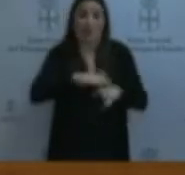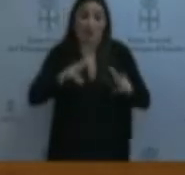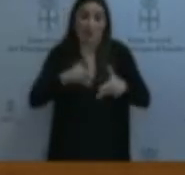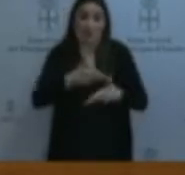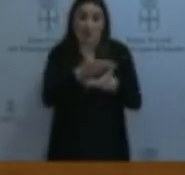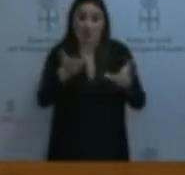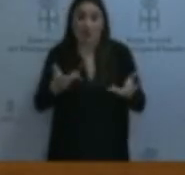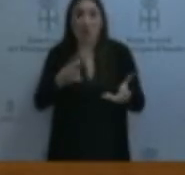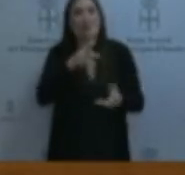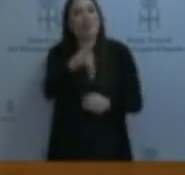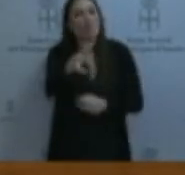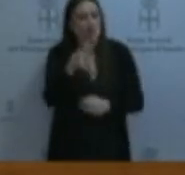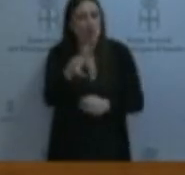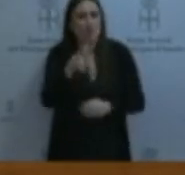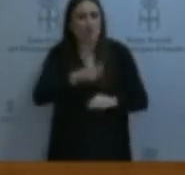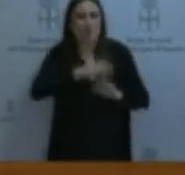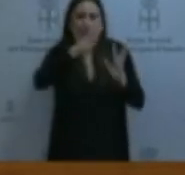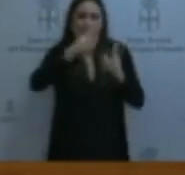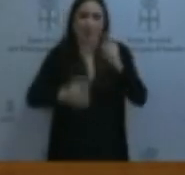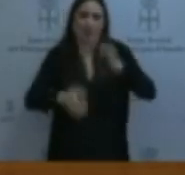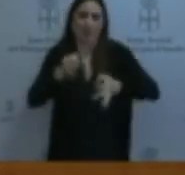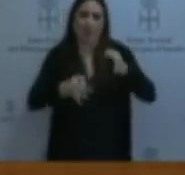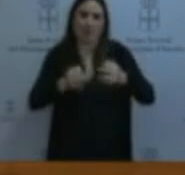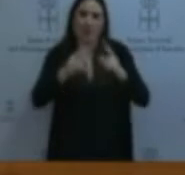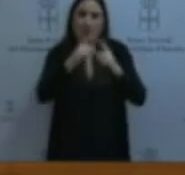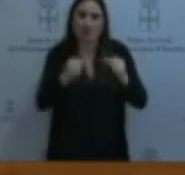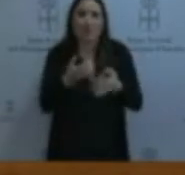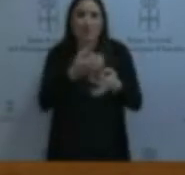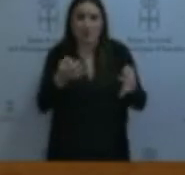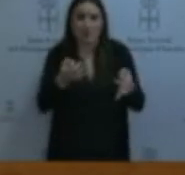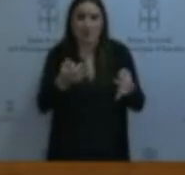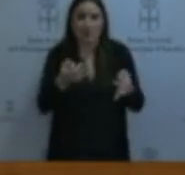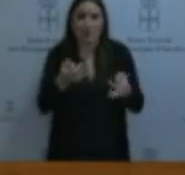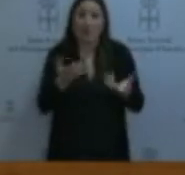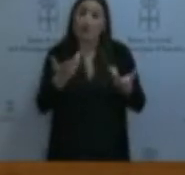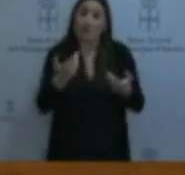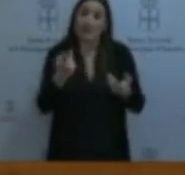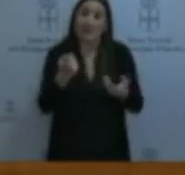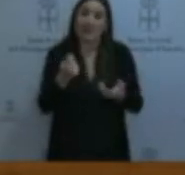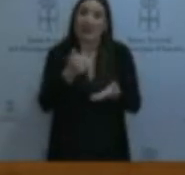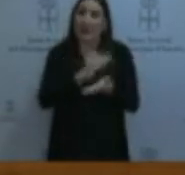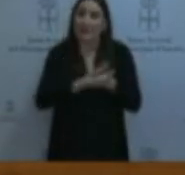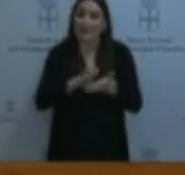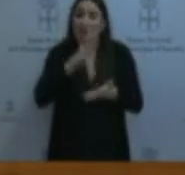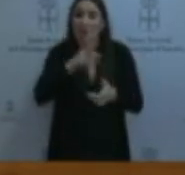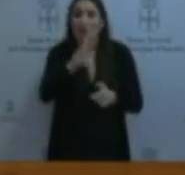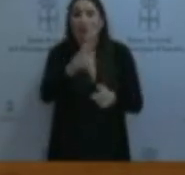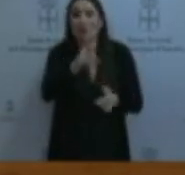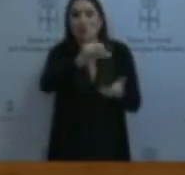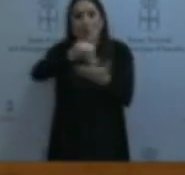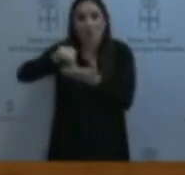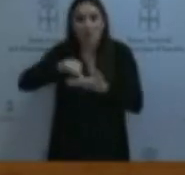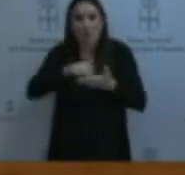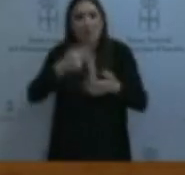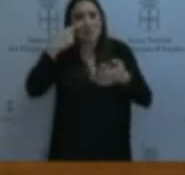que tiene derecho a una Administración de Justicia Asturiana eficiente, la única garantía que hace que este derecho ciudadano sea un derecho real